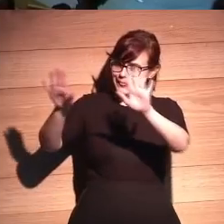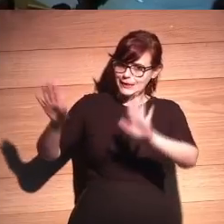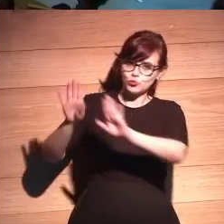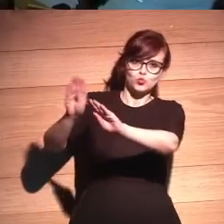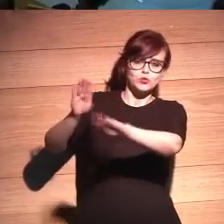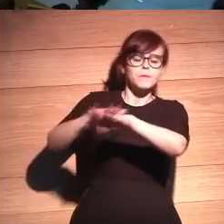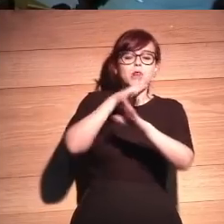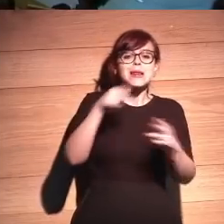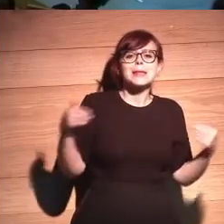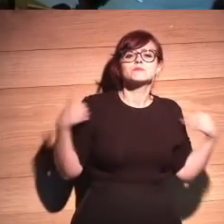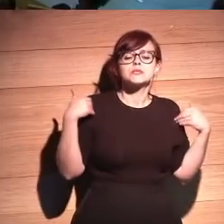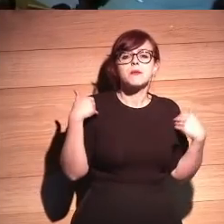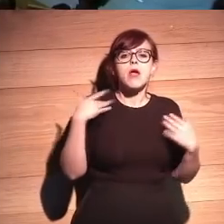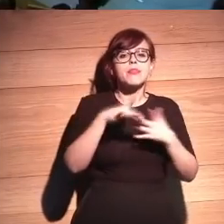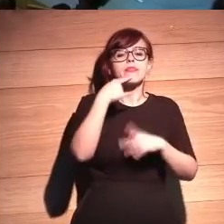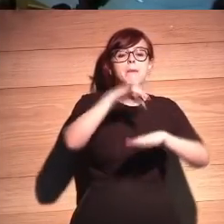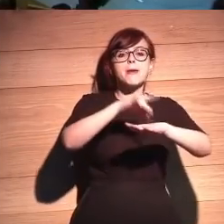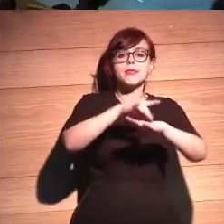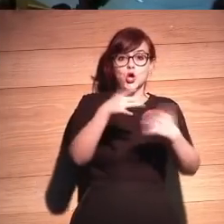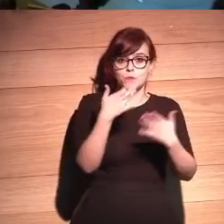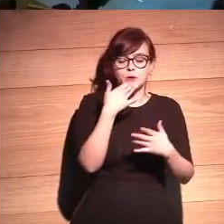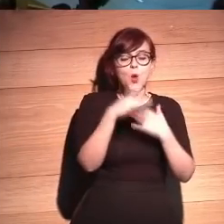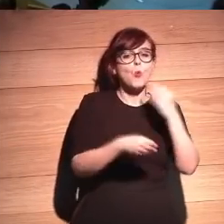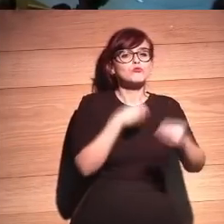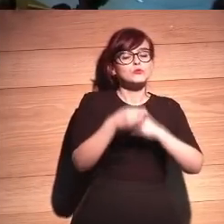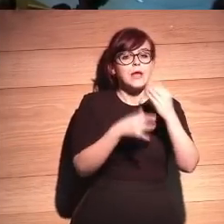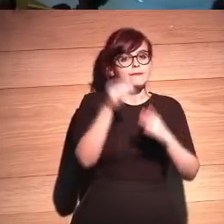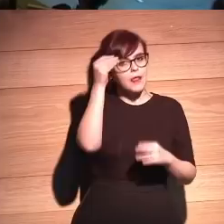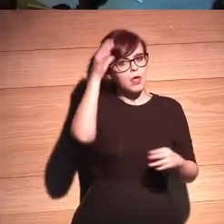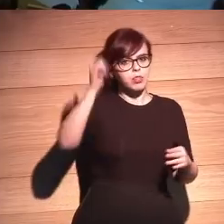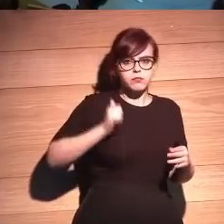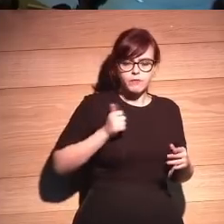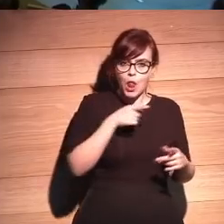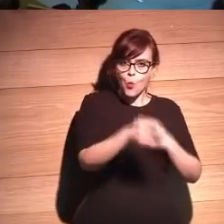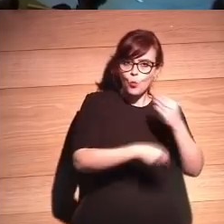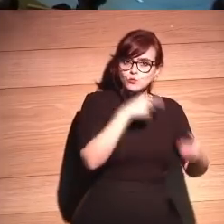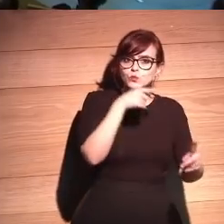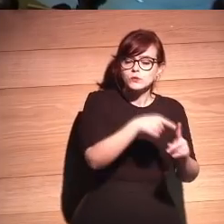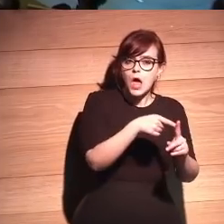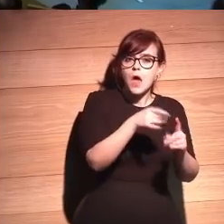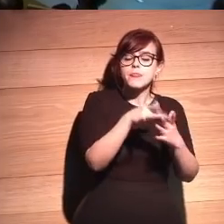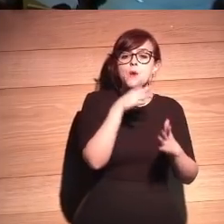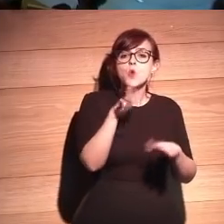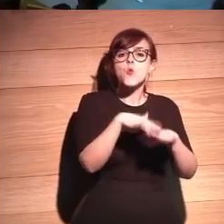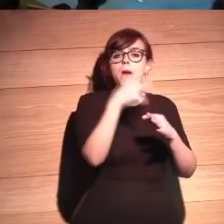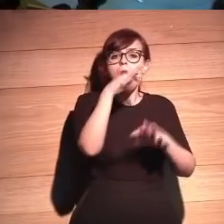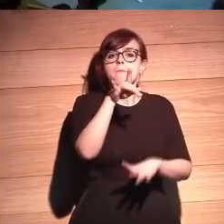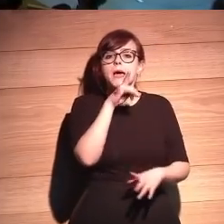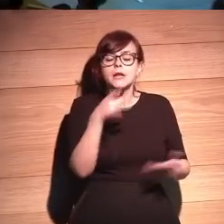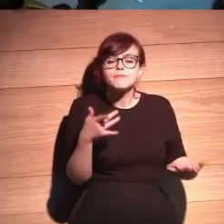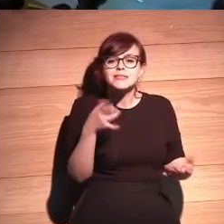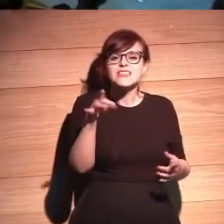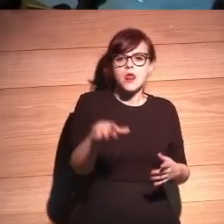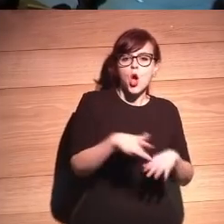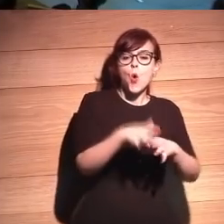responsabilidad? Usabas el ejemplo de los médicos, si los médicos usan inteligencia artificial, ¿de quién es la culpa, no? Al final,